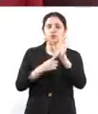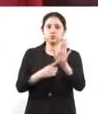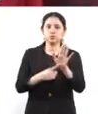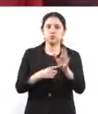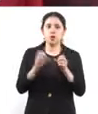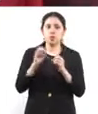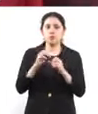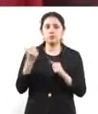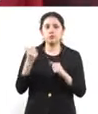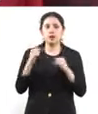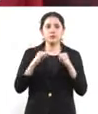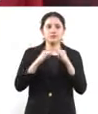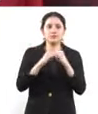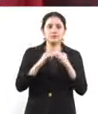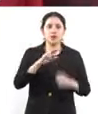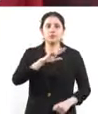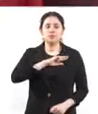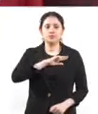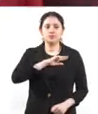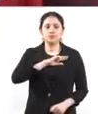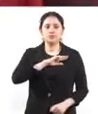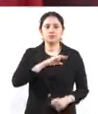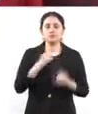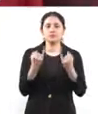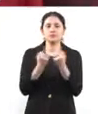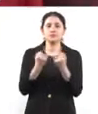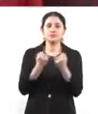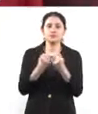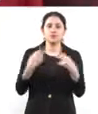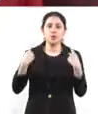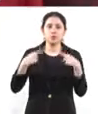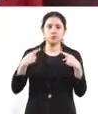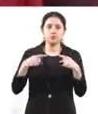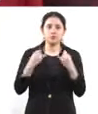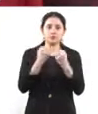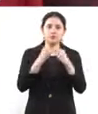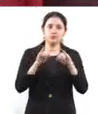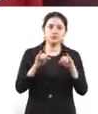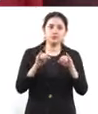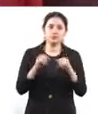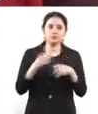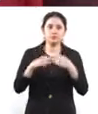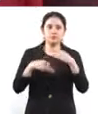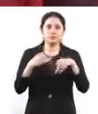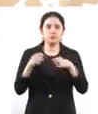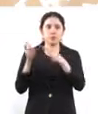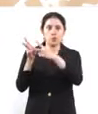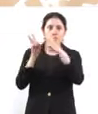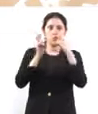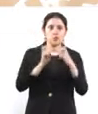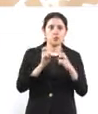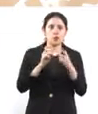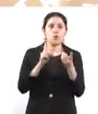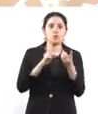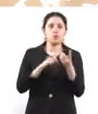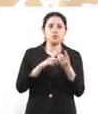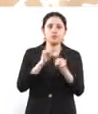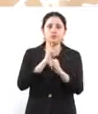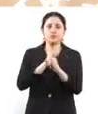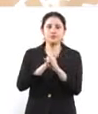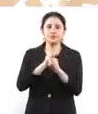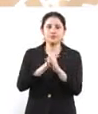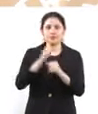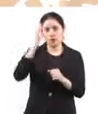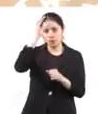productores independientes, actividades culturales pueden subirse directamente en la plataforma cultural. Entonces, le voy a dar la